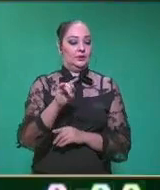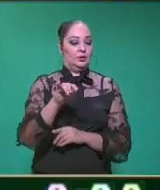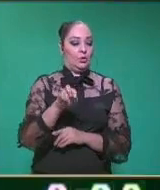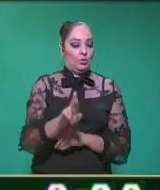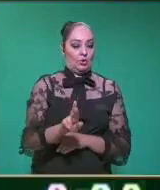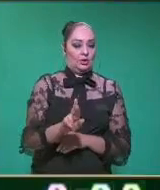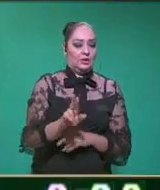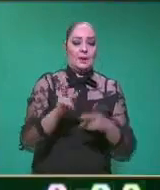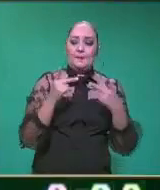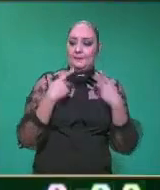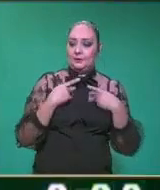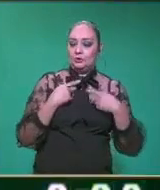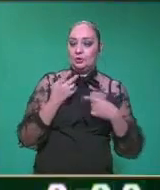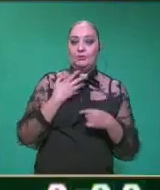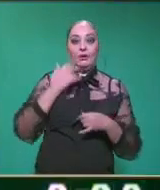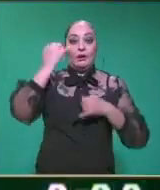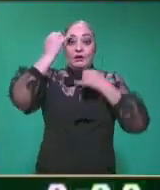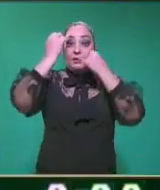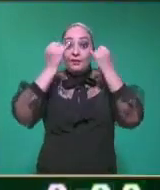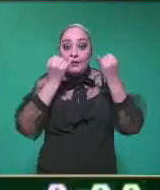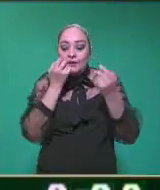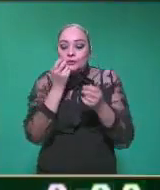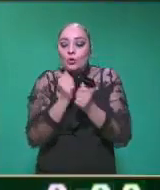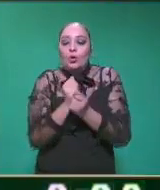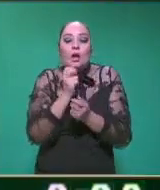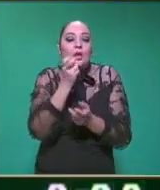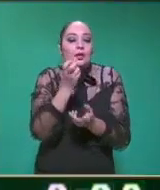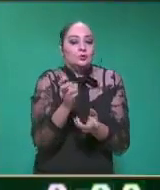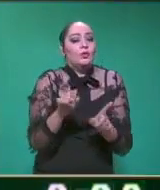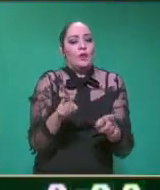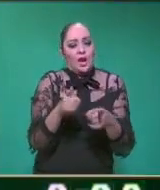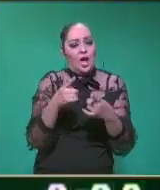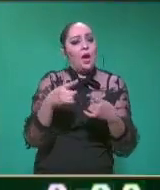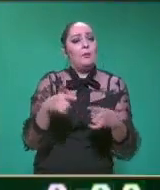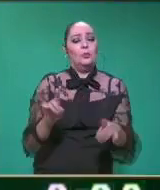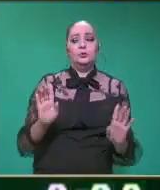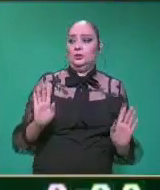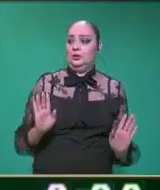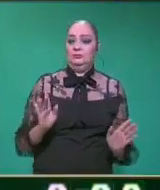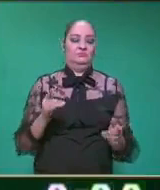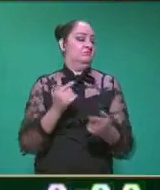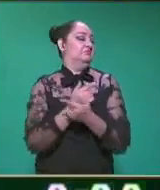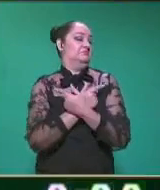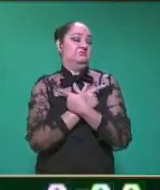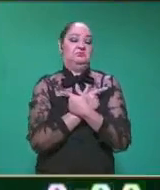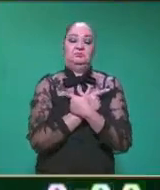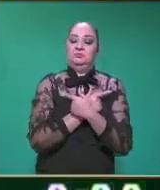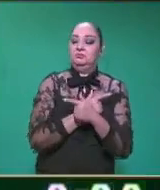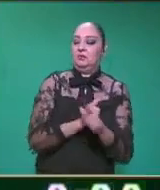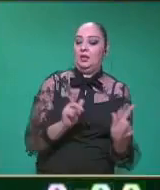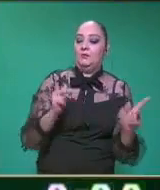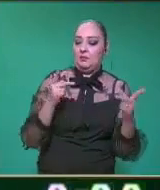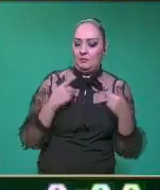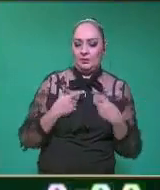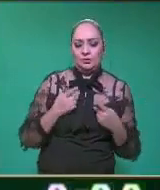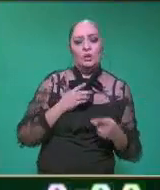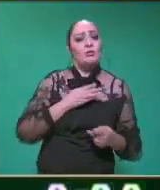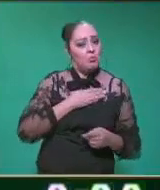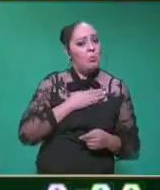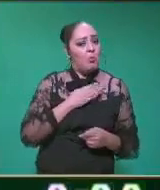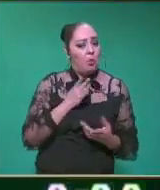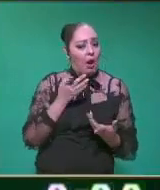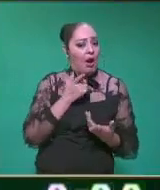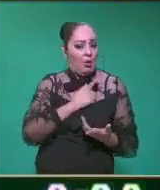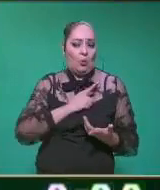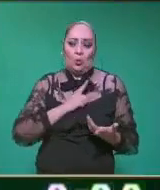ideas mediante estos elementos que es la música. Así es, cualquier persona con gusto puede llegar a ser un